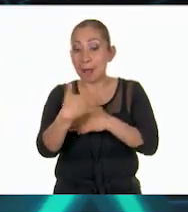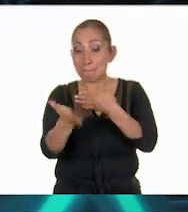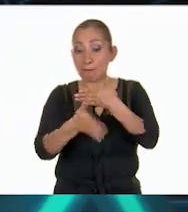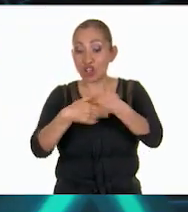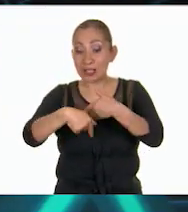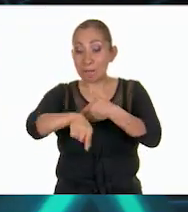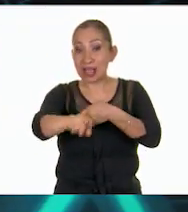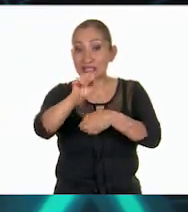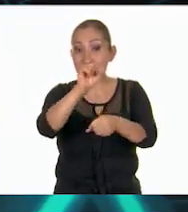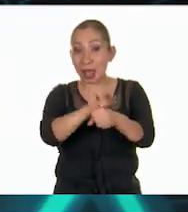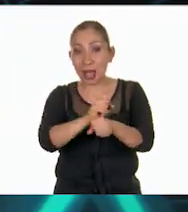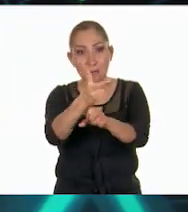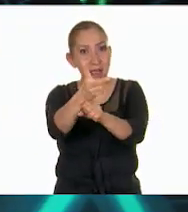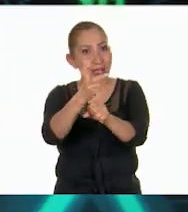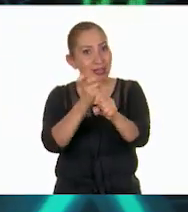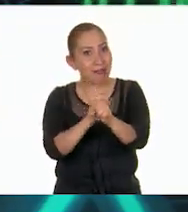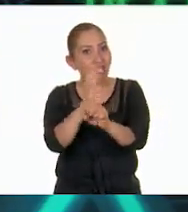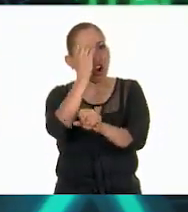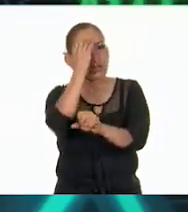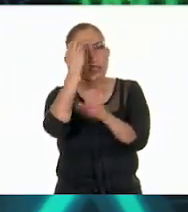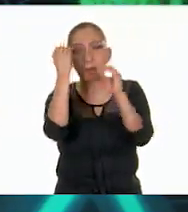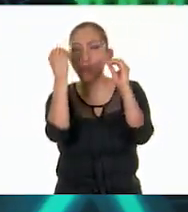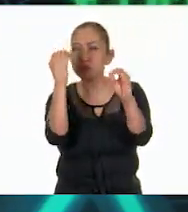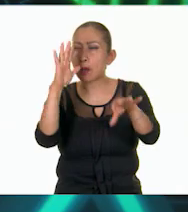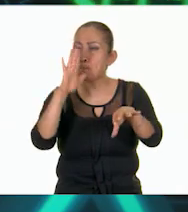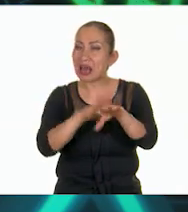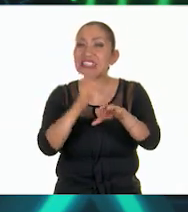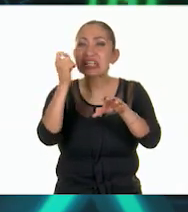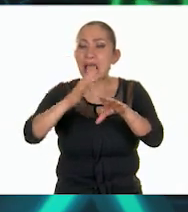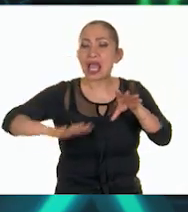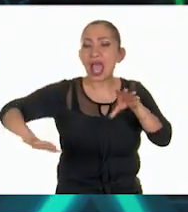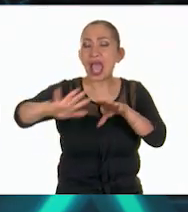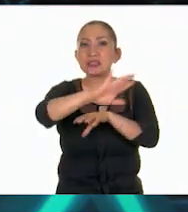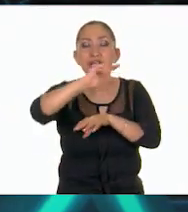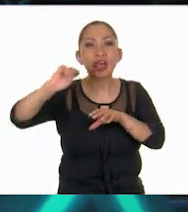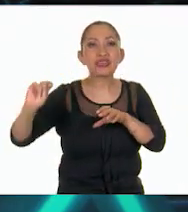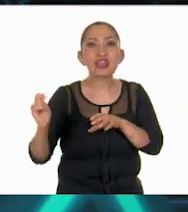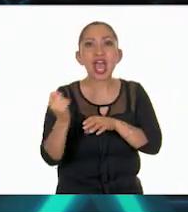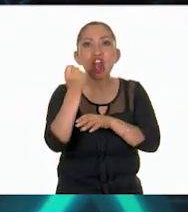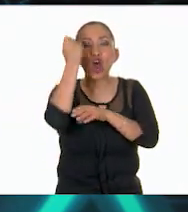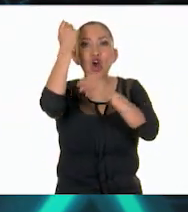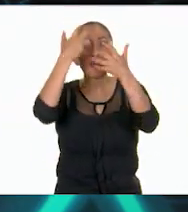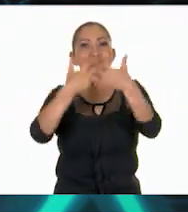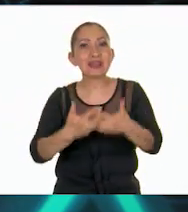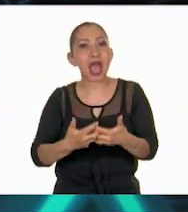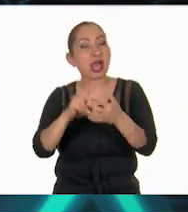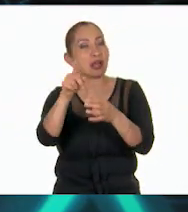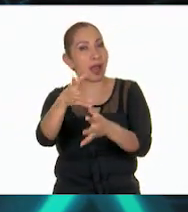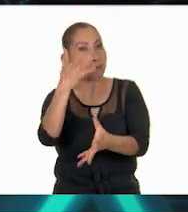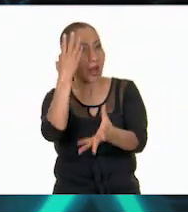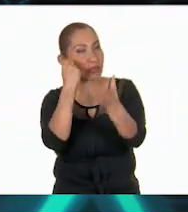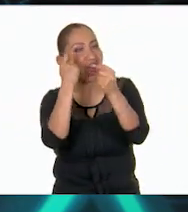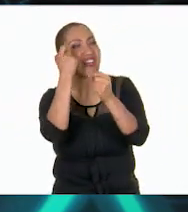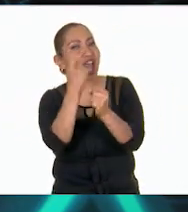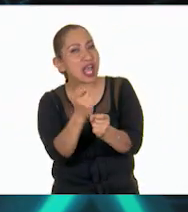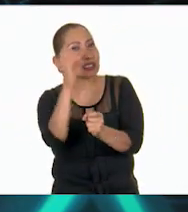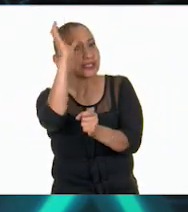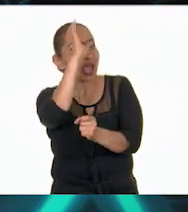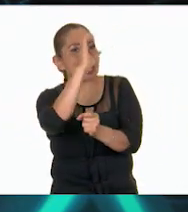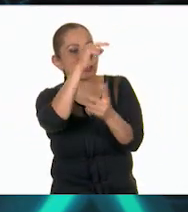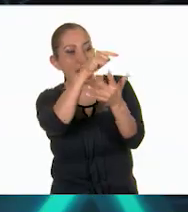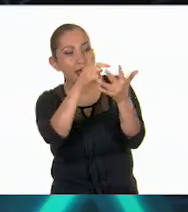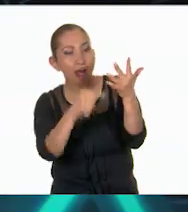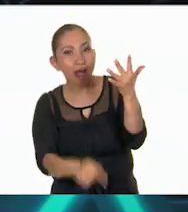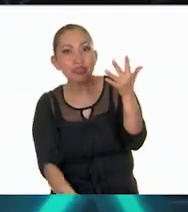próximas semanas te invitamos a conocer mucho más sobre el mundo de la tecnología. Aprenderemos sobre las ciencias